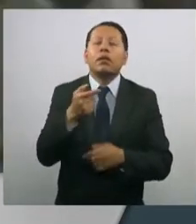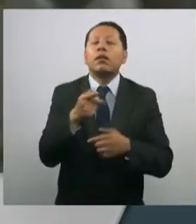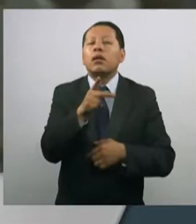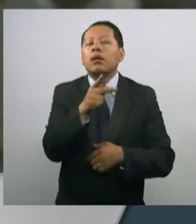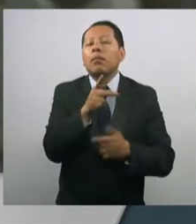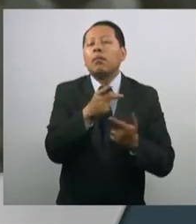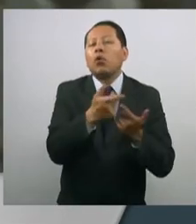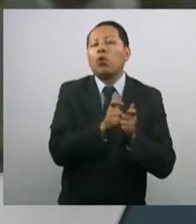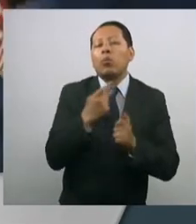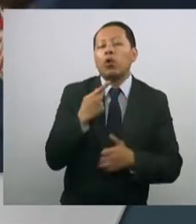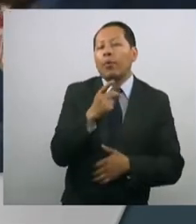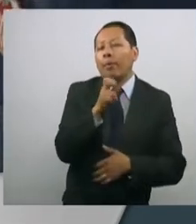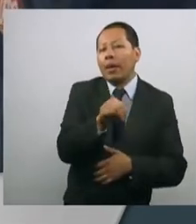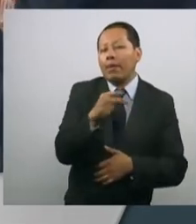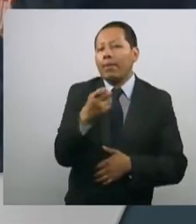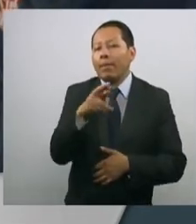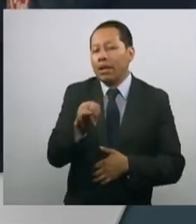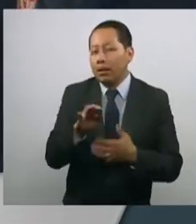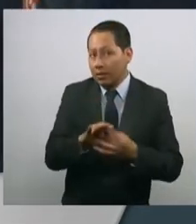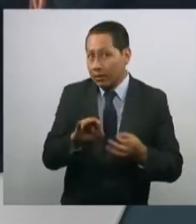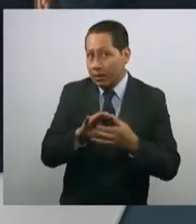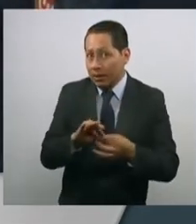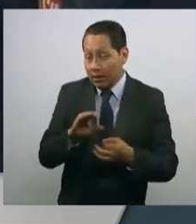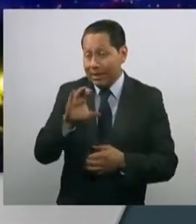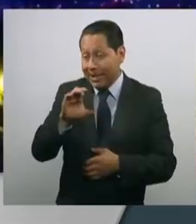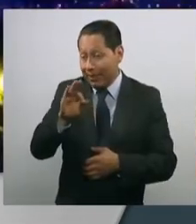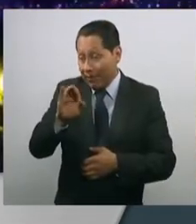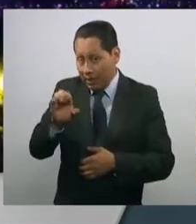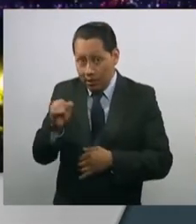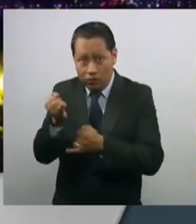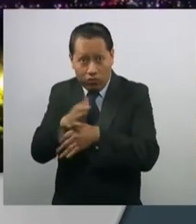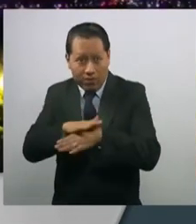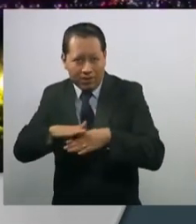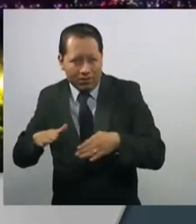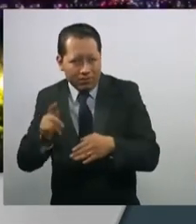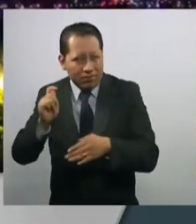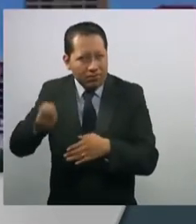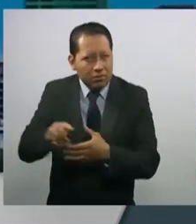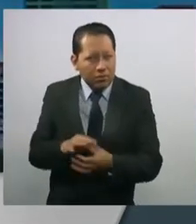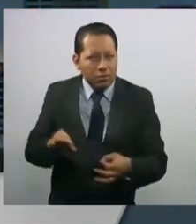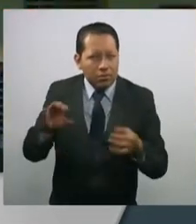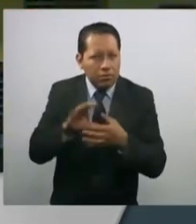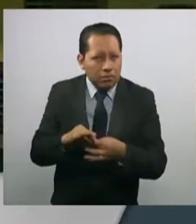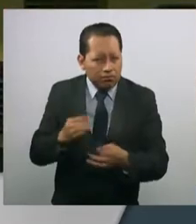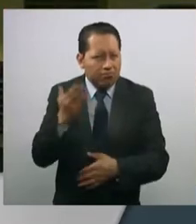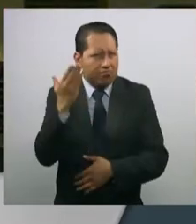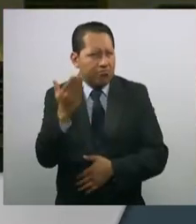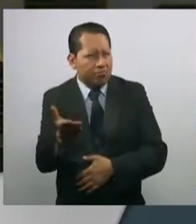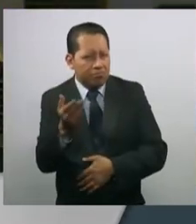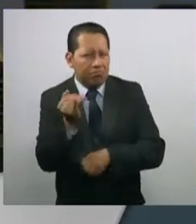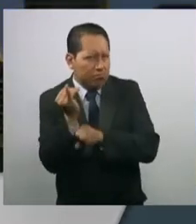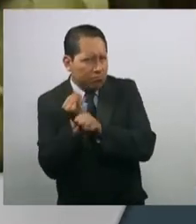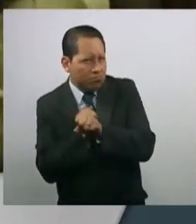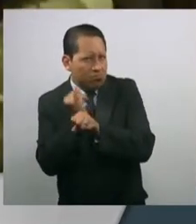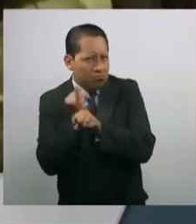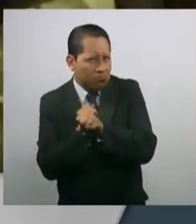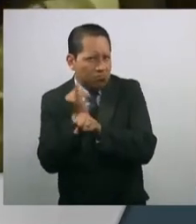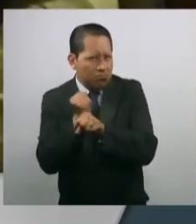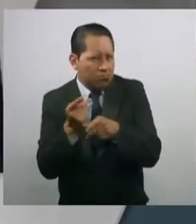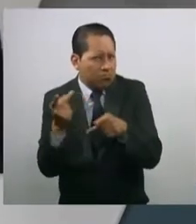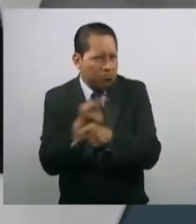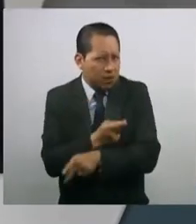información que la CFE dio a conocer, además de que pidieron una investigación sobre estos